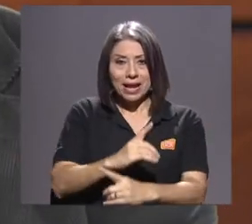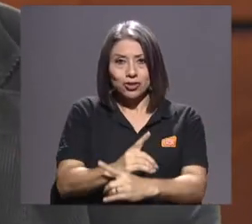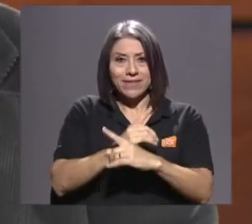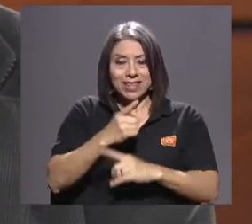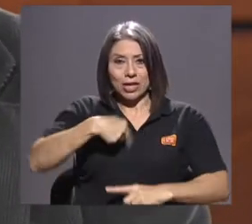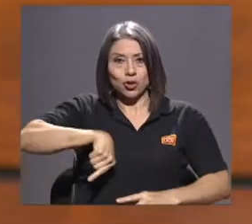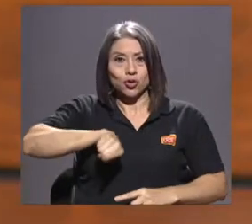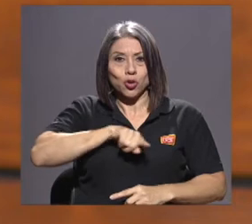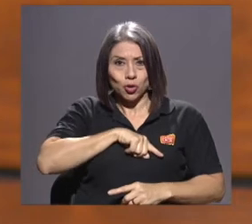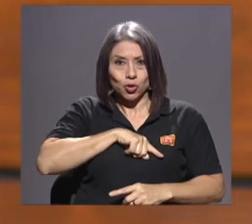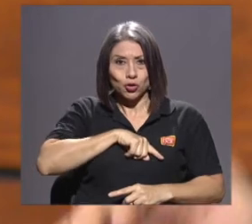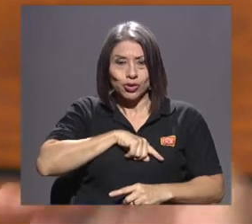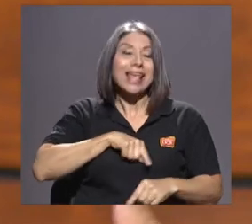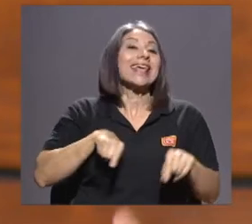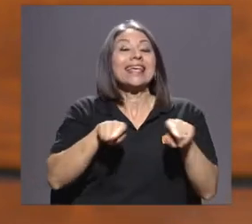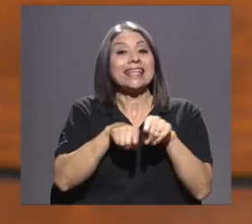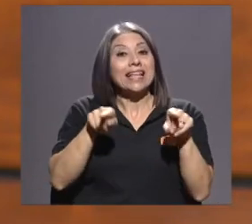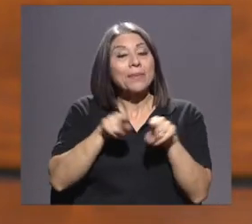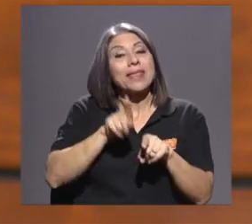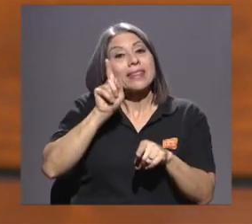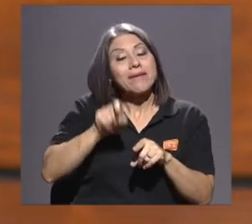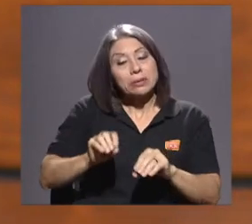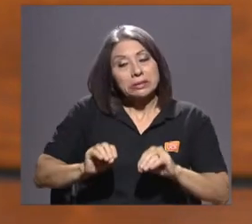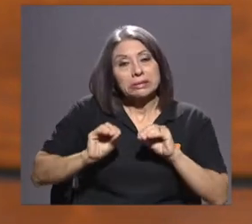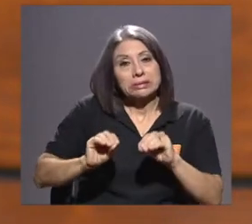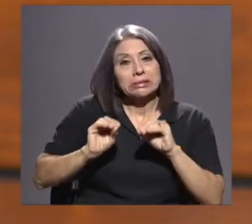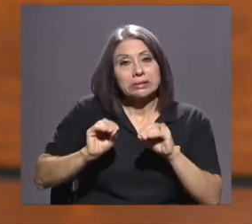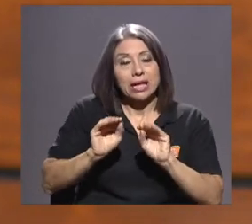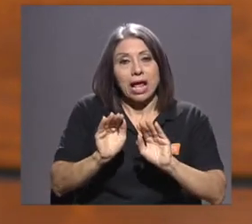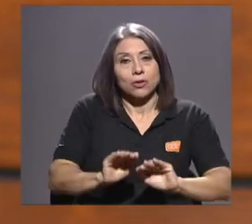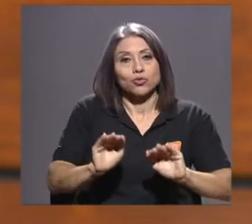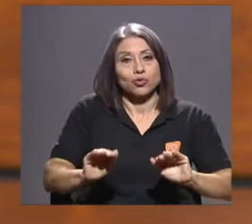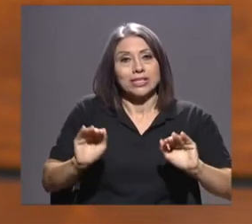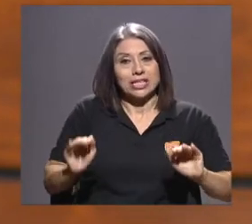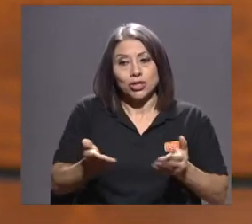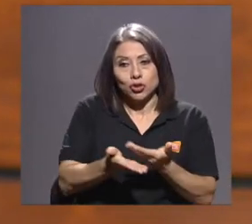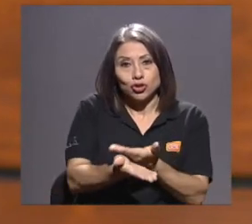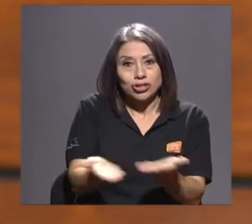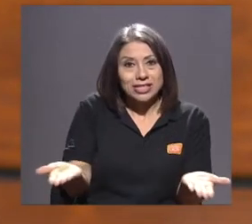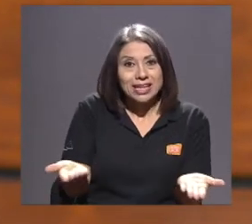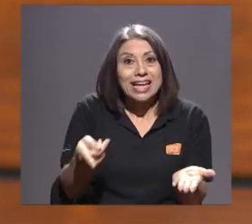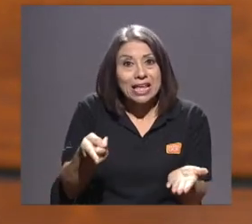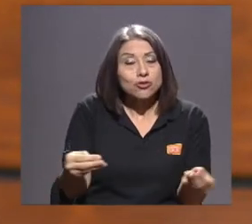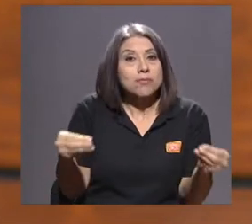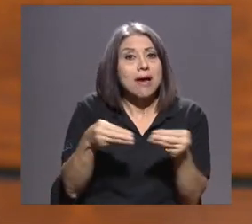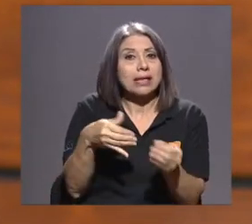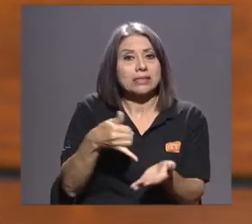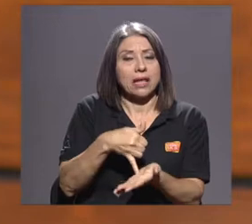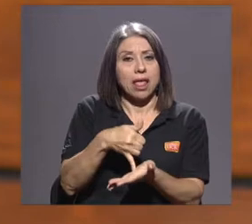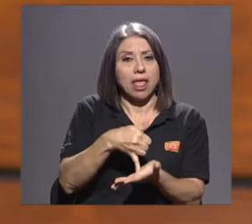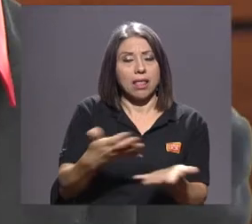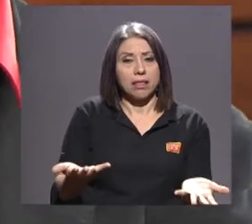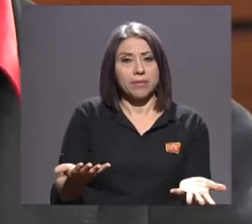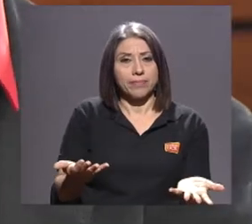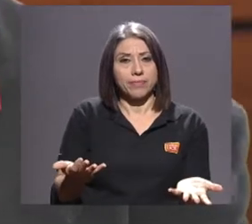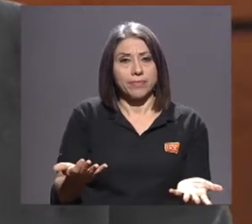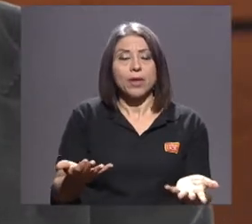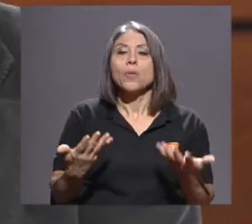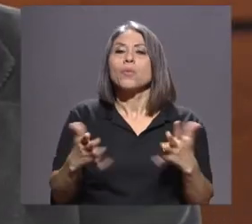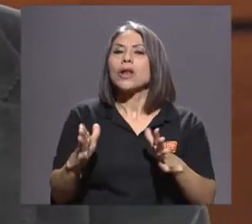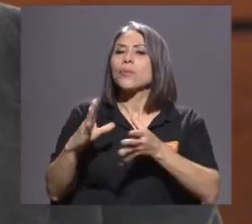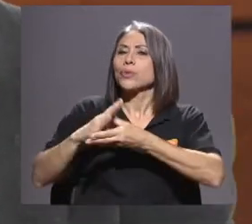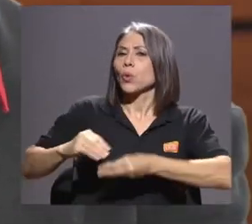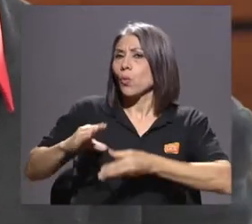y con muchísimo más razón a los niños y las niñas que están en una posición demasiado vulnerable. Bueno,